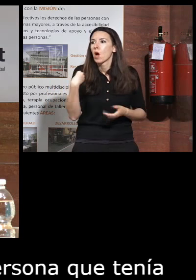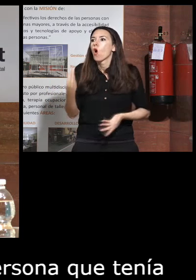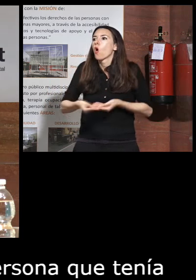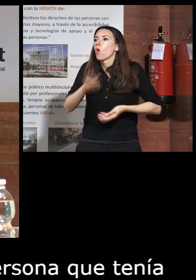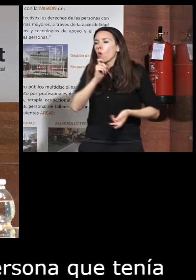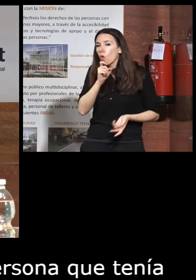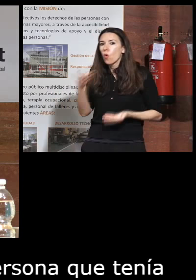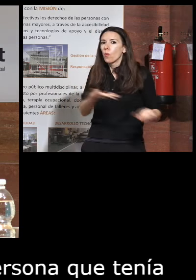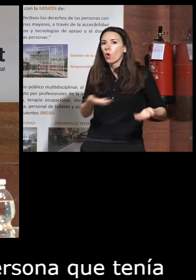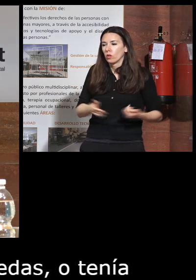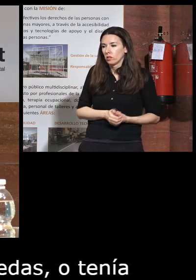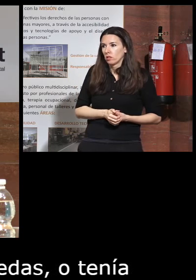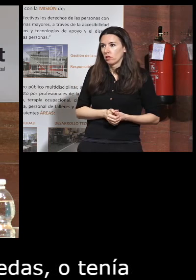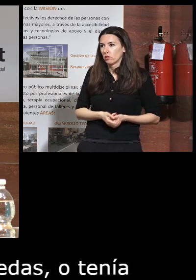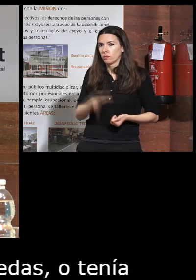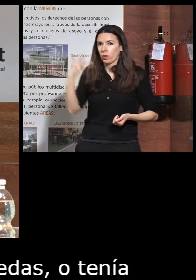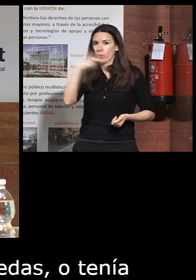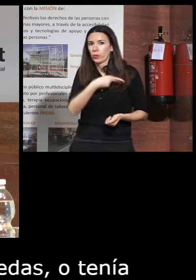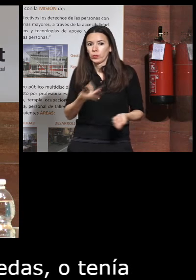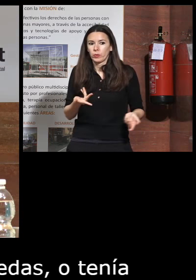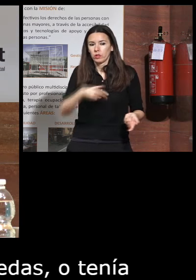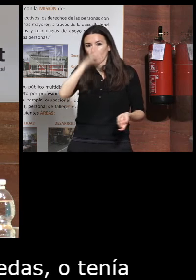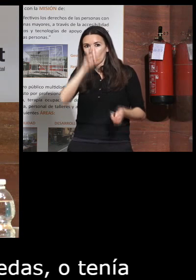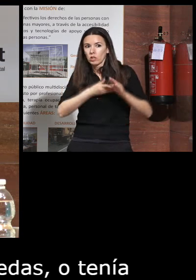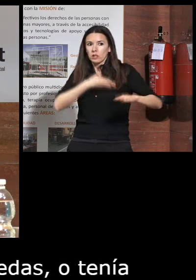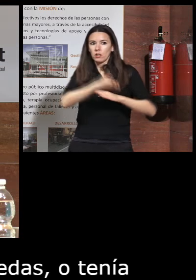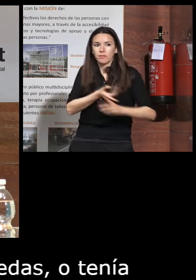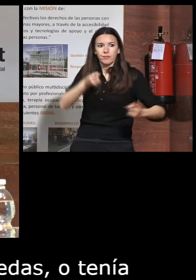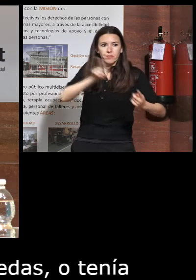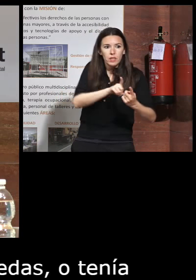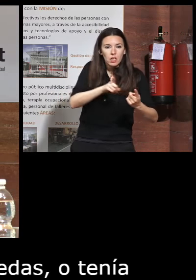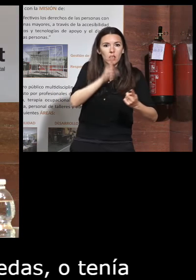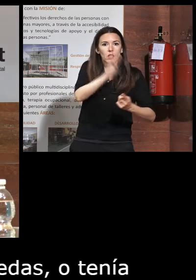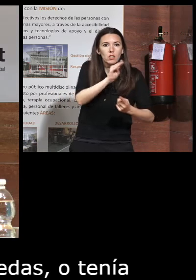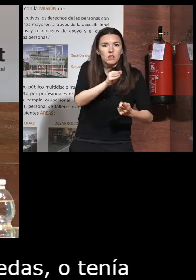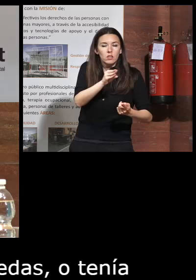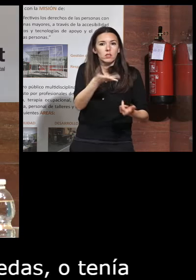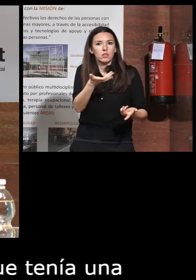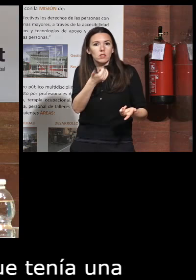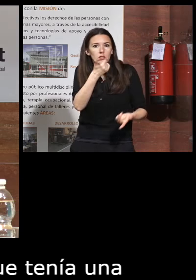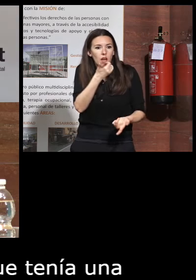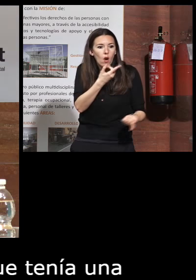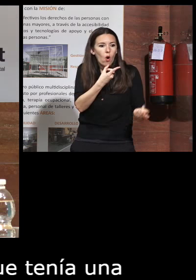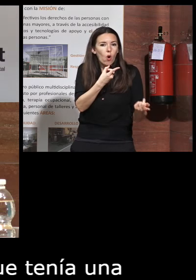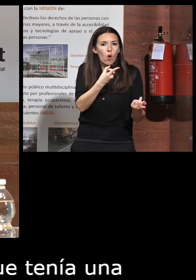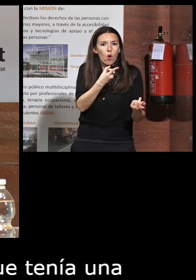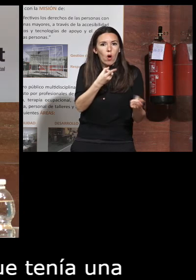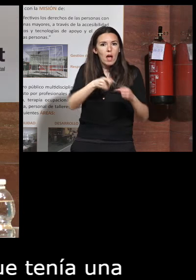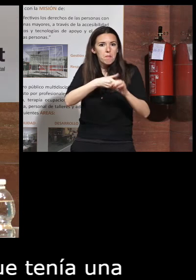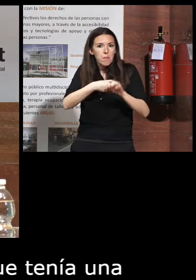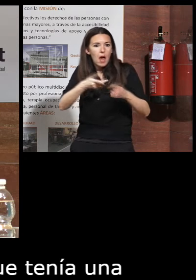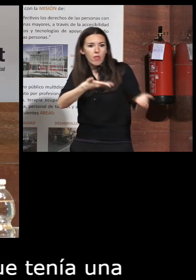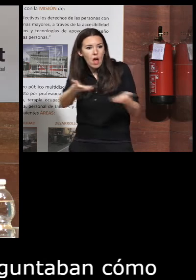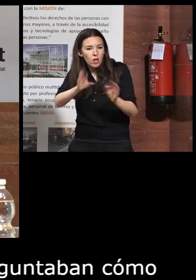actuar que les daba apuro que no sabían si se acercaban a ellos si solicitarles que les comentaran que tenían una plaza a su